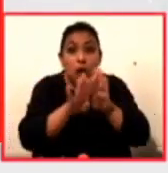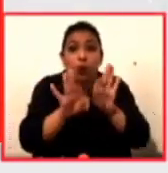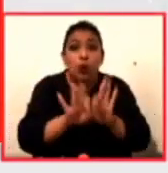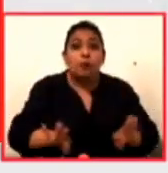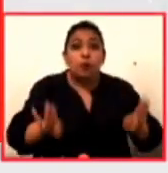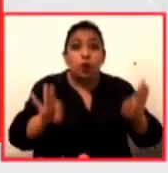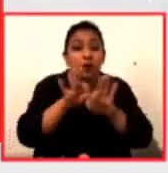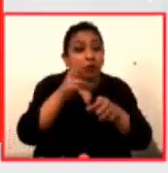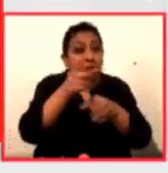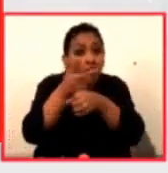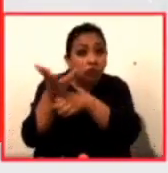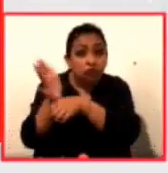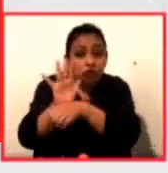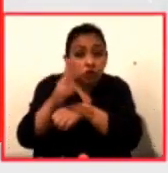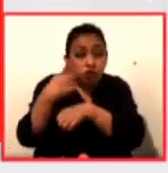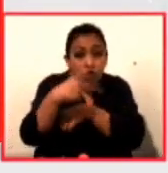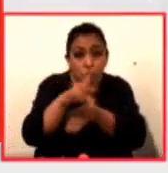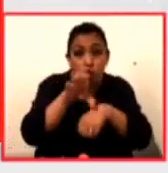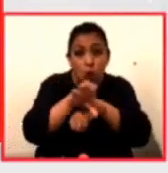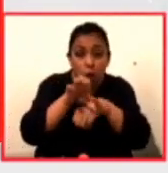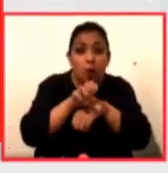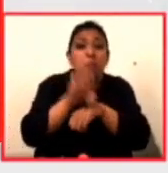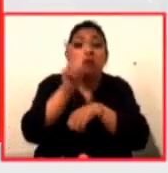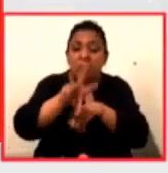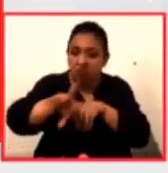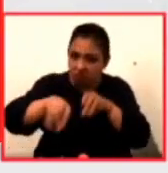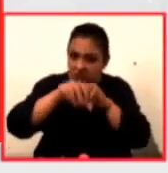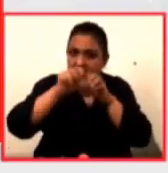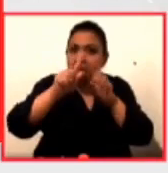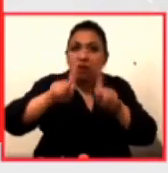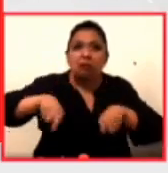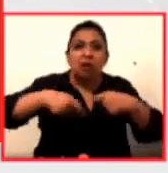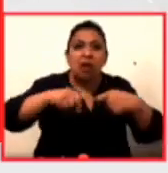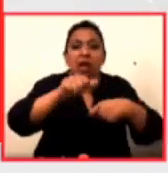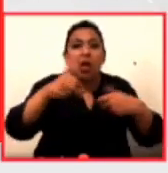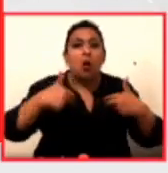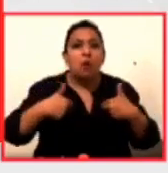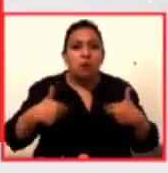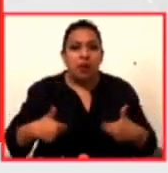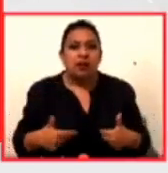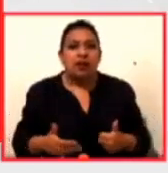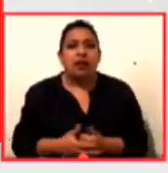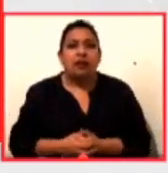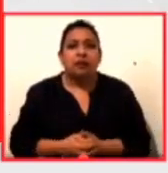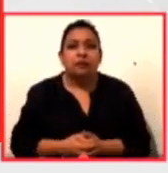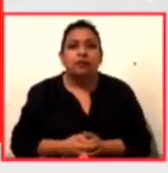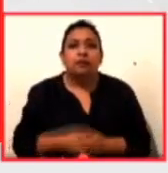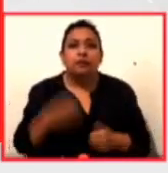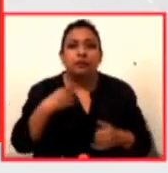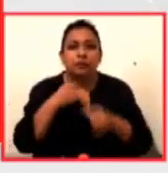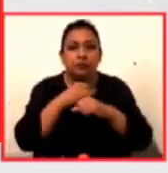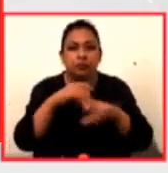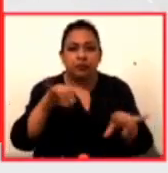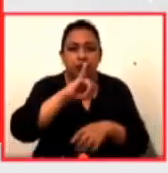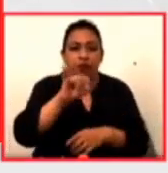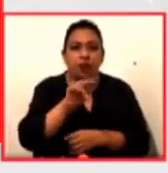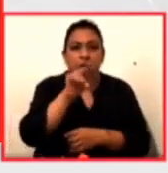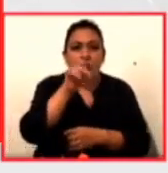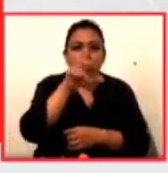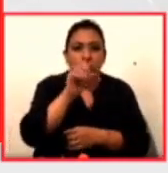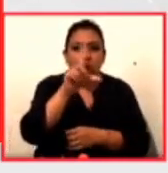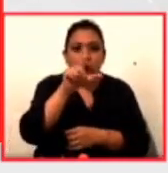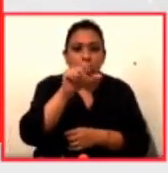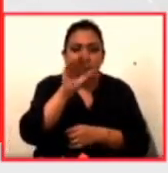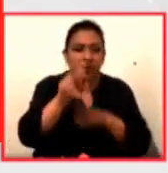su filmografía que indudablemente también es parte de su legado a la humanidad. Con información de Julio López Noticias